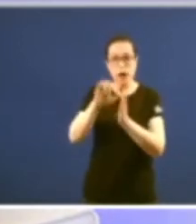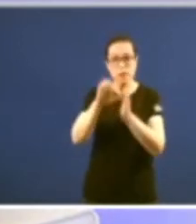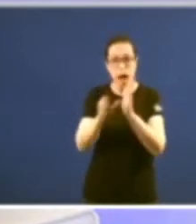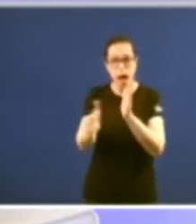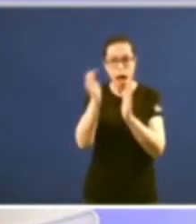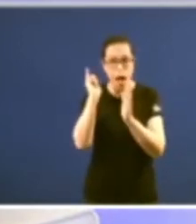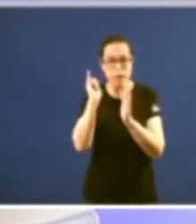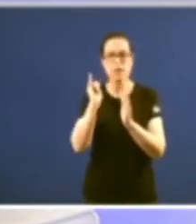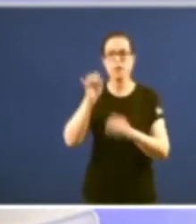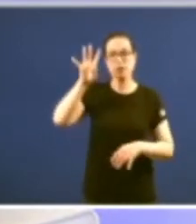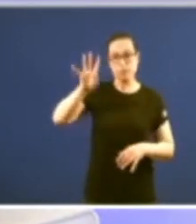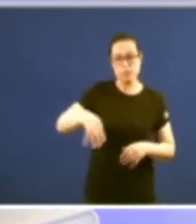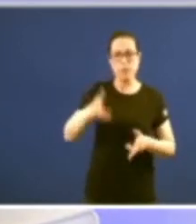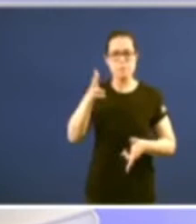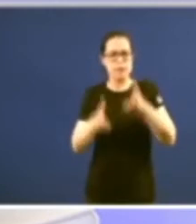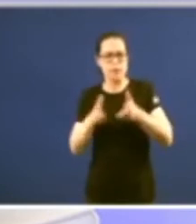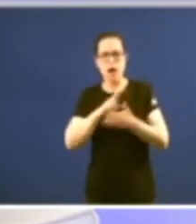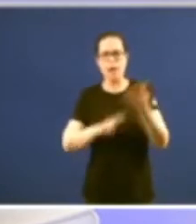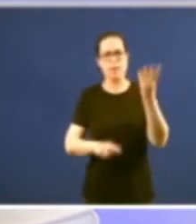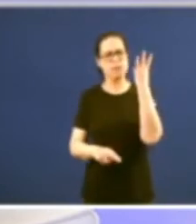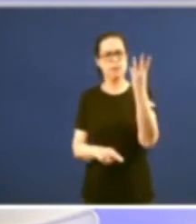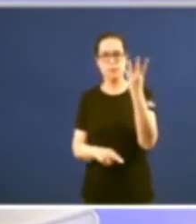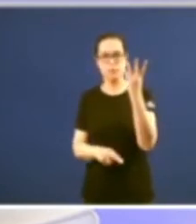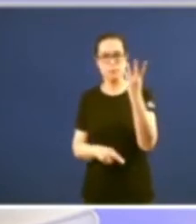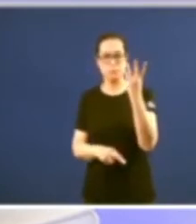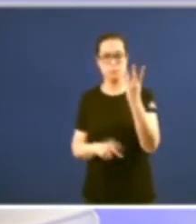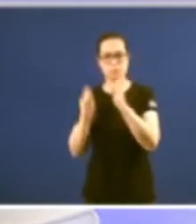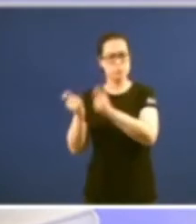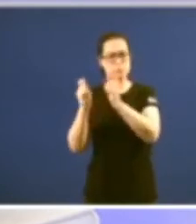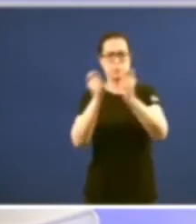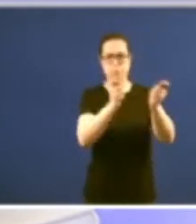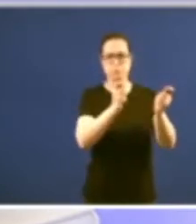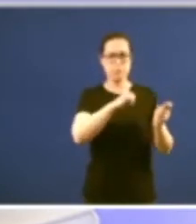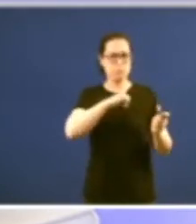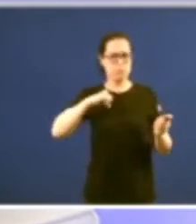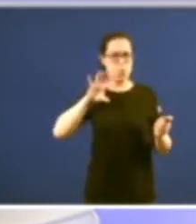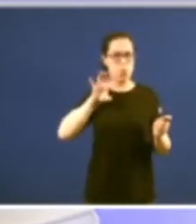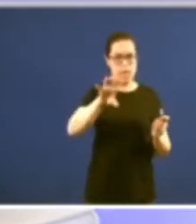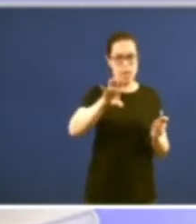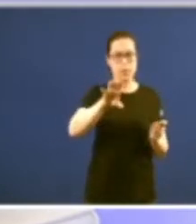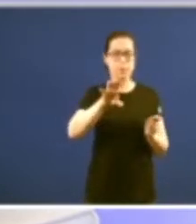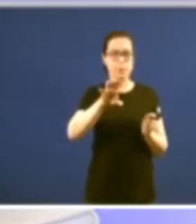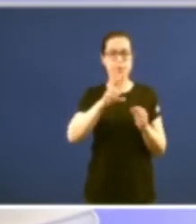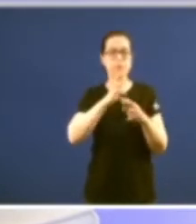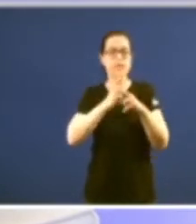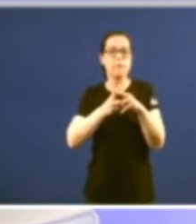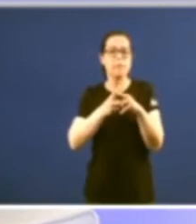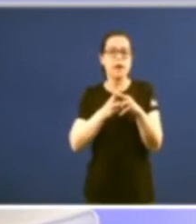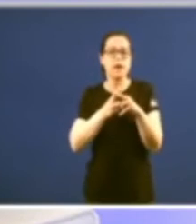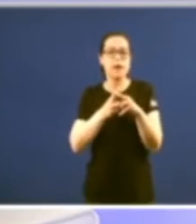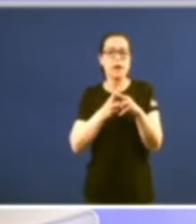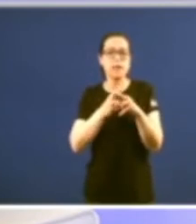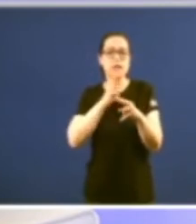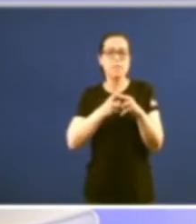Galicia o País Vasco e Cataluña moi ben de acordo isto eso é o que se chaman vulgarmente o que se suelen denominar